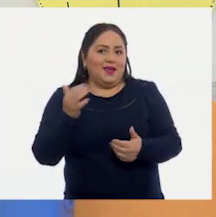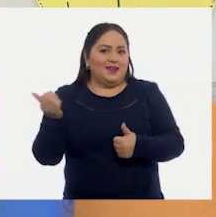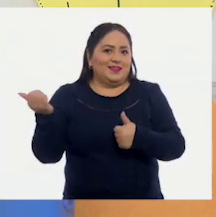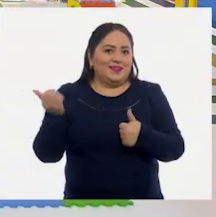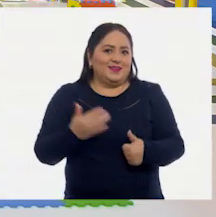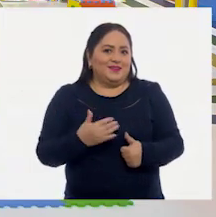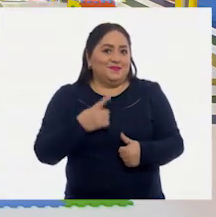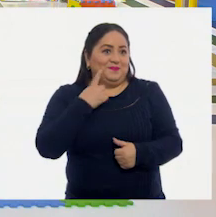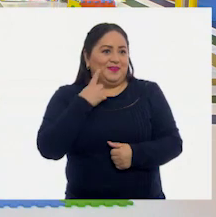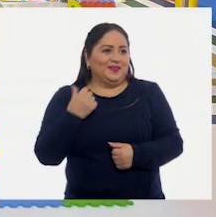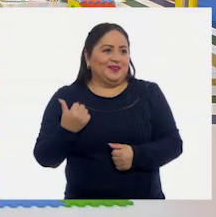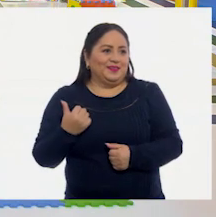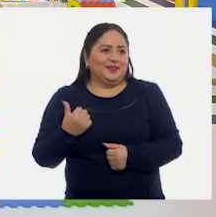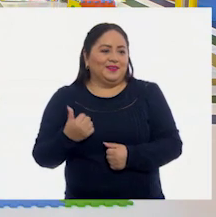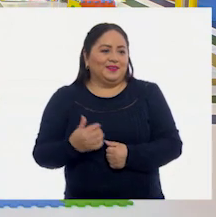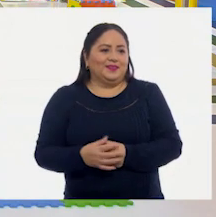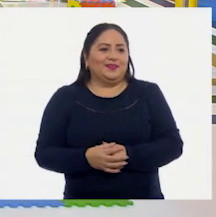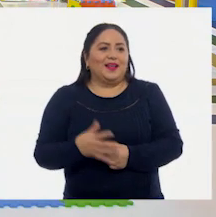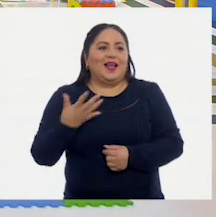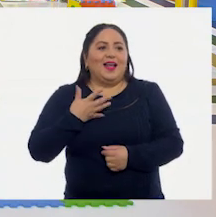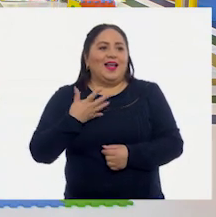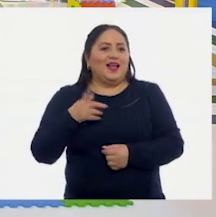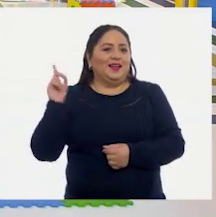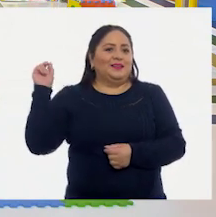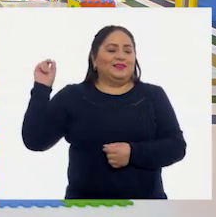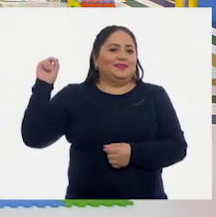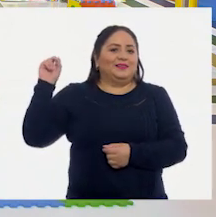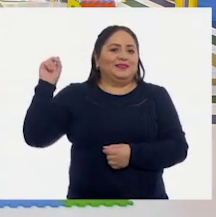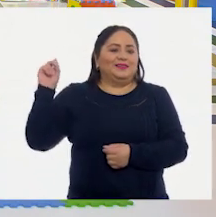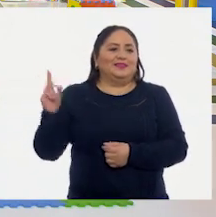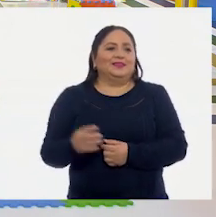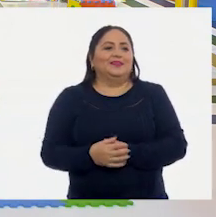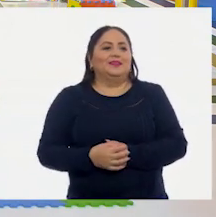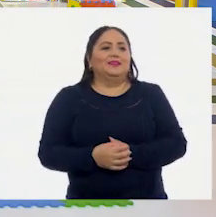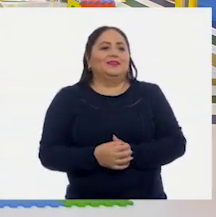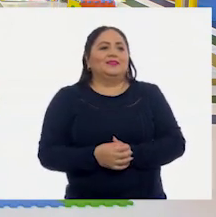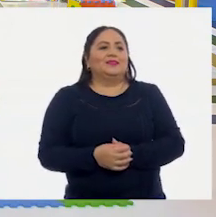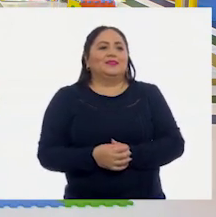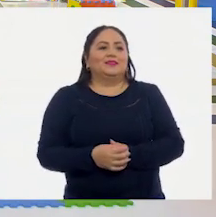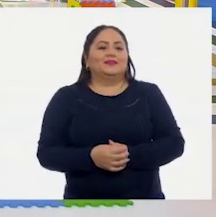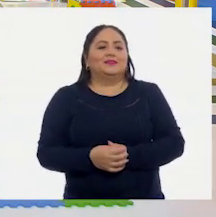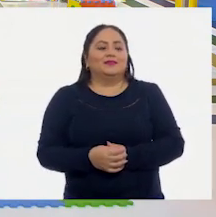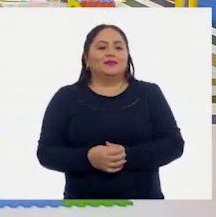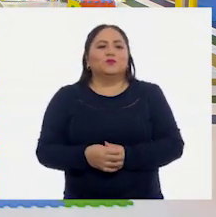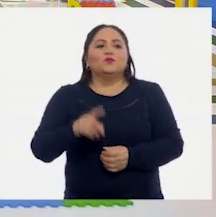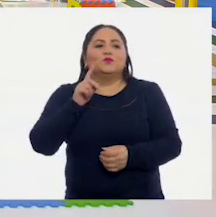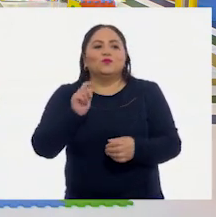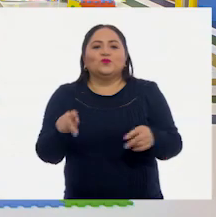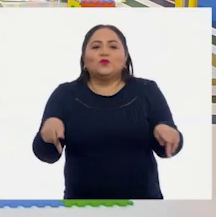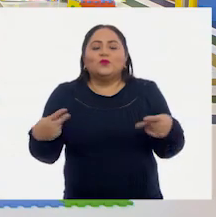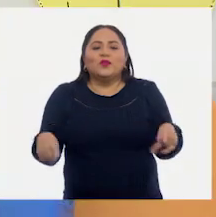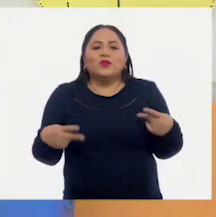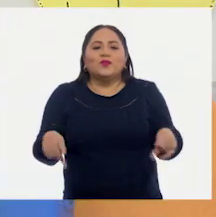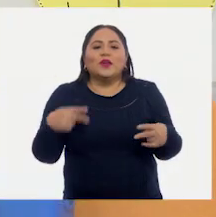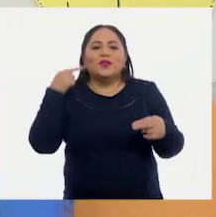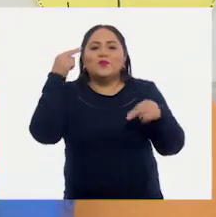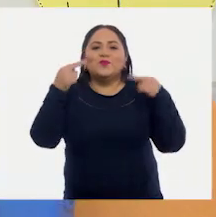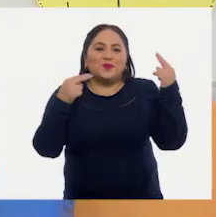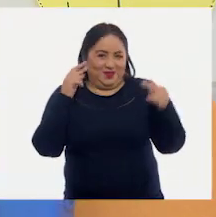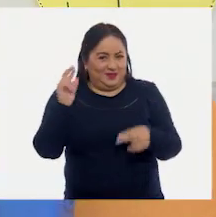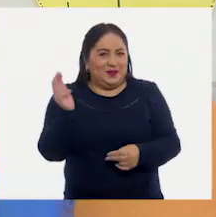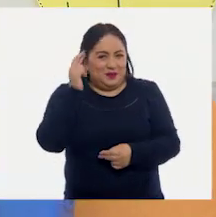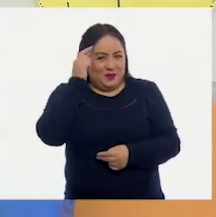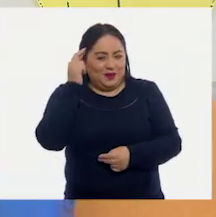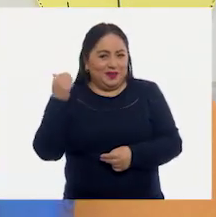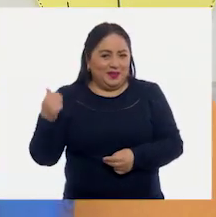invitada. Por ahí está. ¡Ahí está! la vieron? ¡Ahí ¡Ahí está la vendedora! ¿Se acuerdan de La Vendedora de